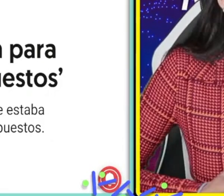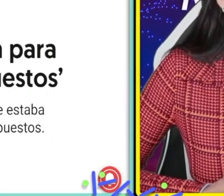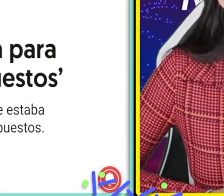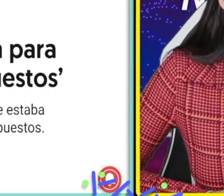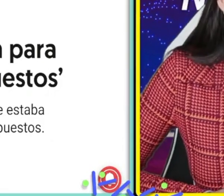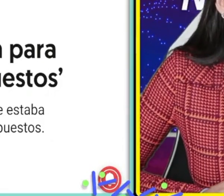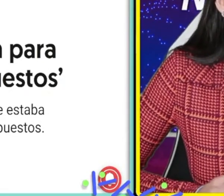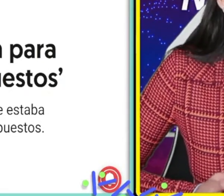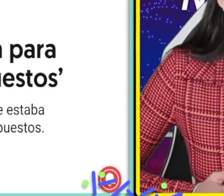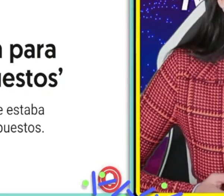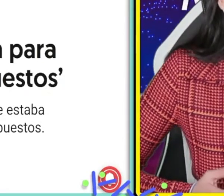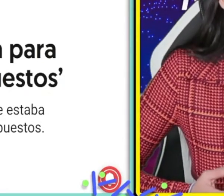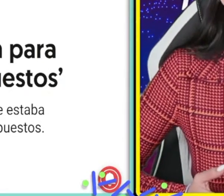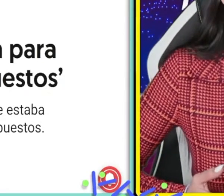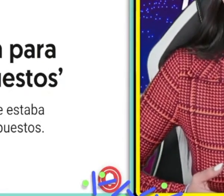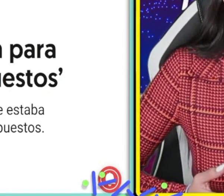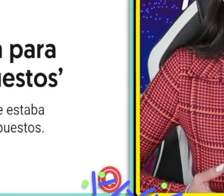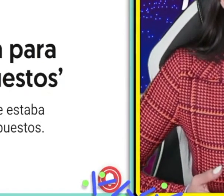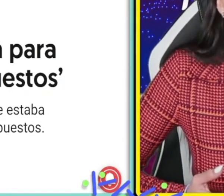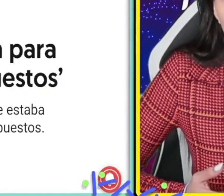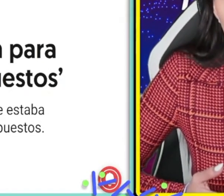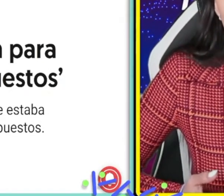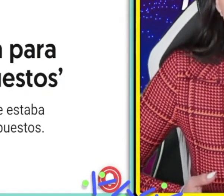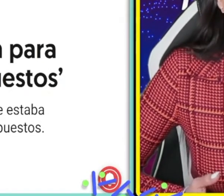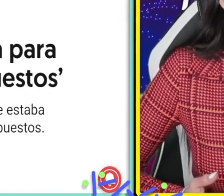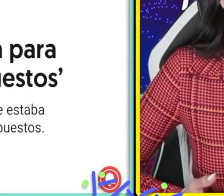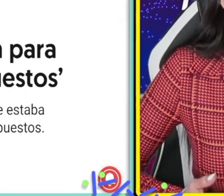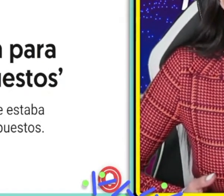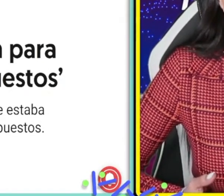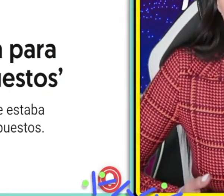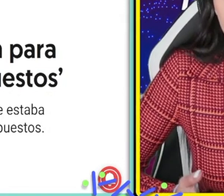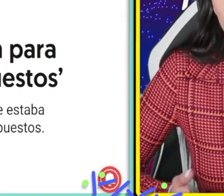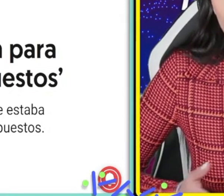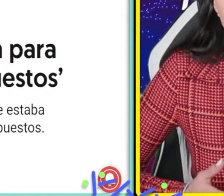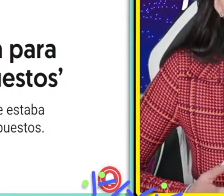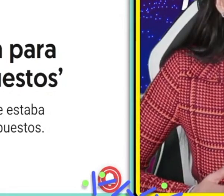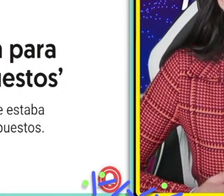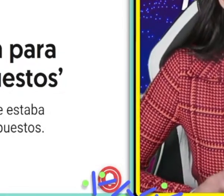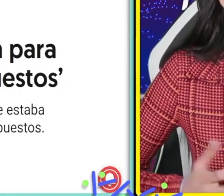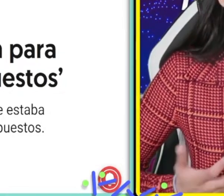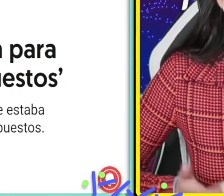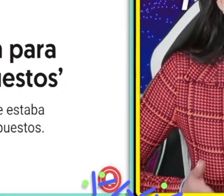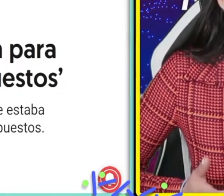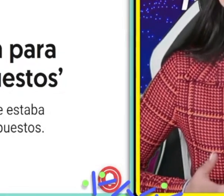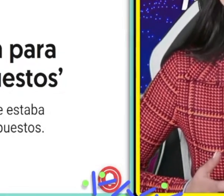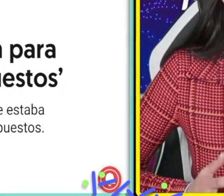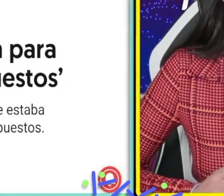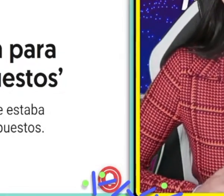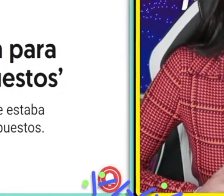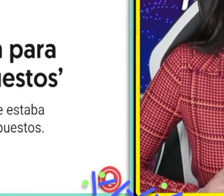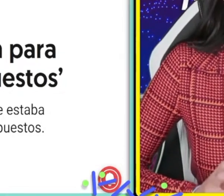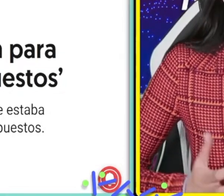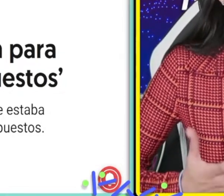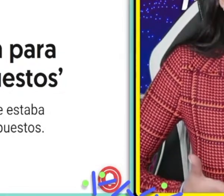desigualdad en Estados Unidos, que hoy empezarles a cobrar, pues bueno, es complicado porque, repito, la ley les permite no pagar